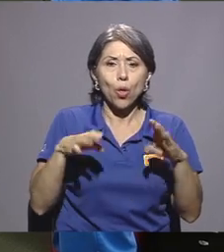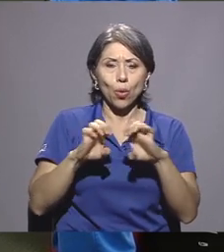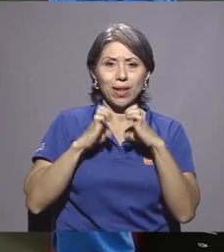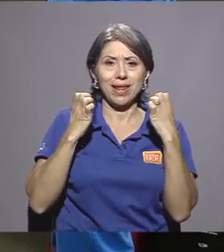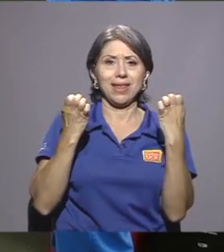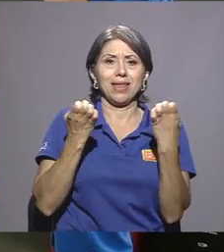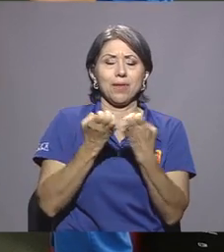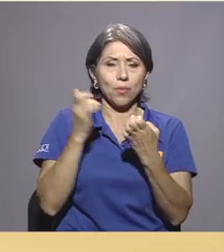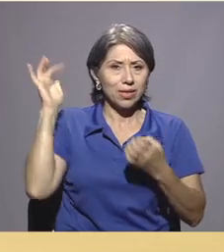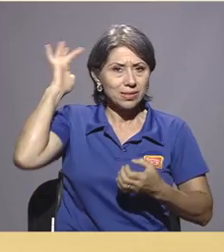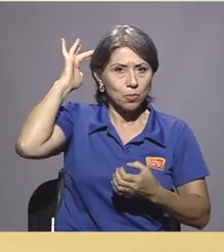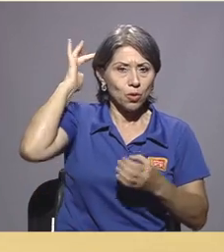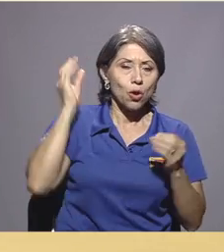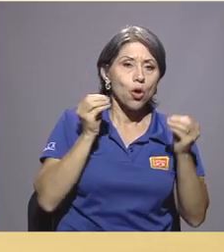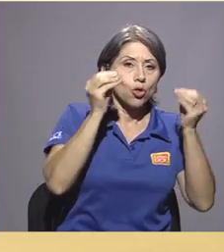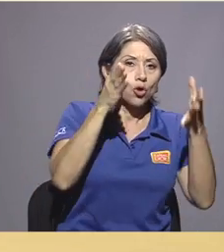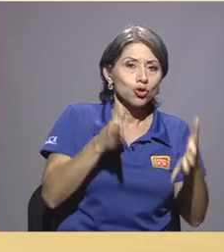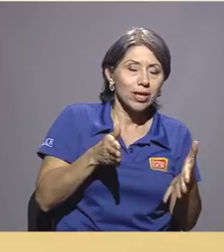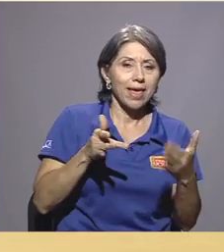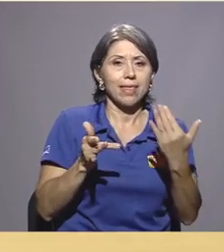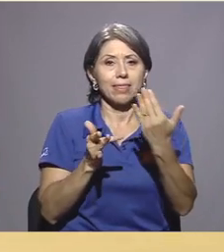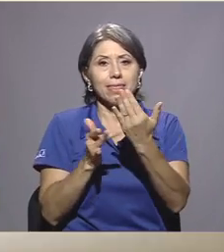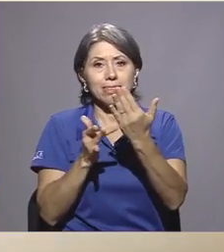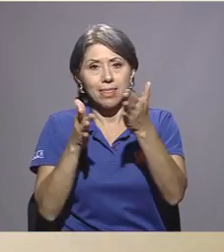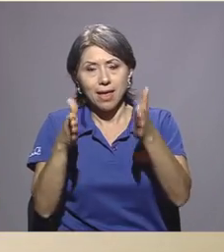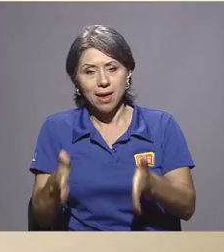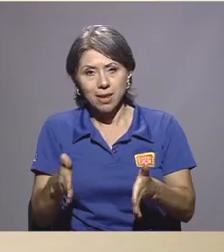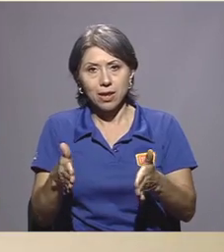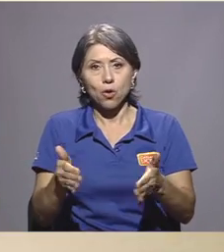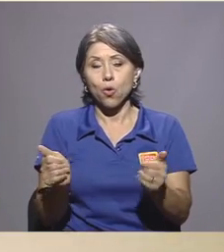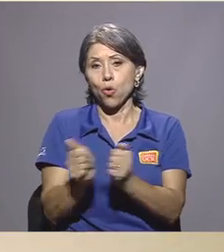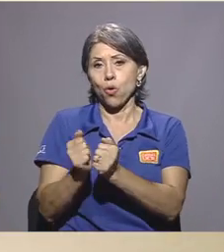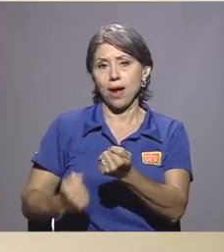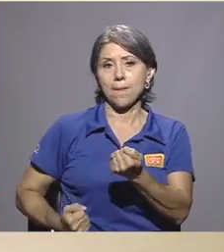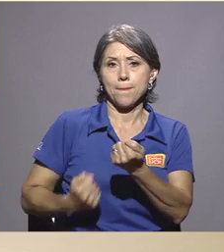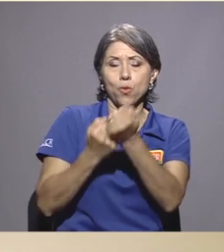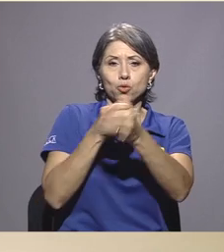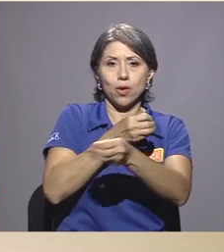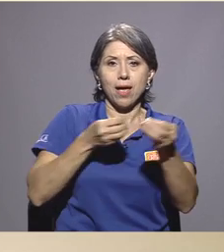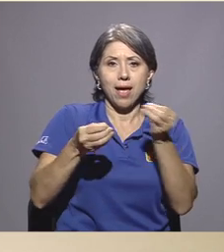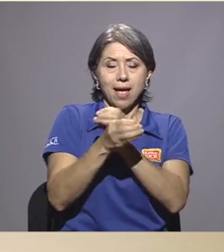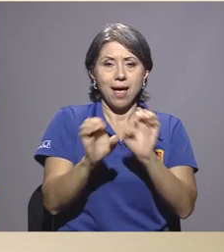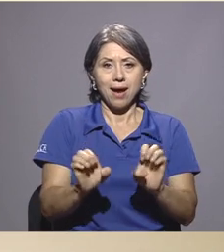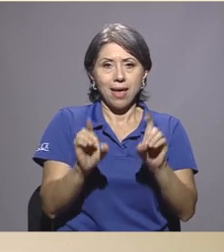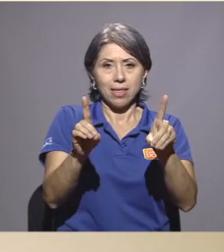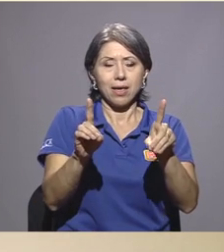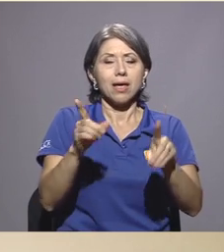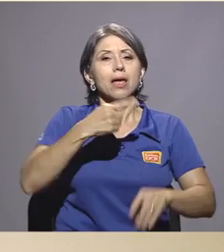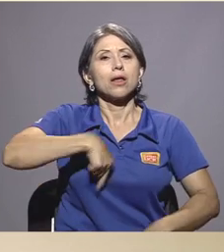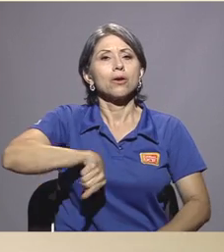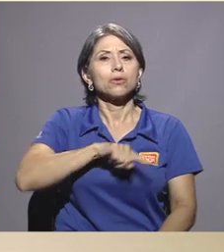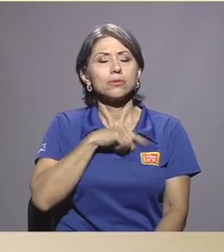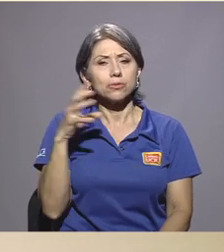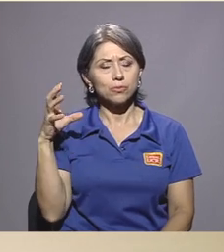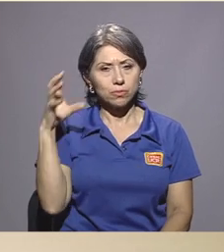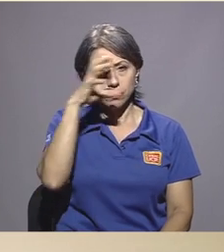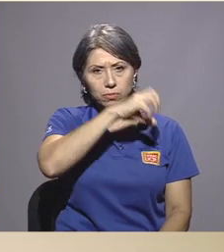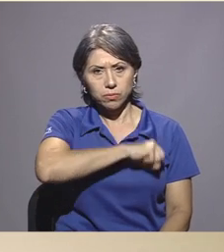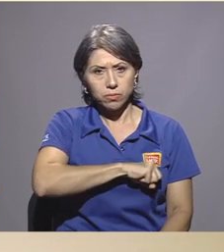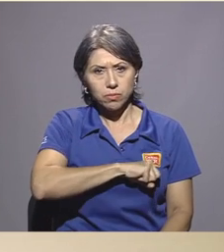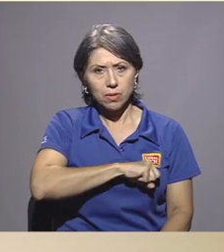equipo de simulación, tanto docente como técnico y con el apoyo propiamente de la unidad académica, nos dimos cuenta